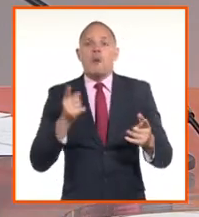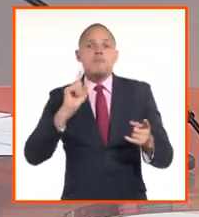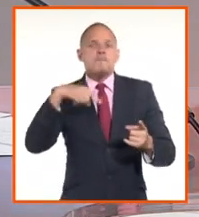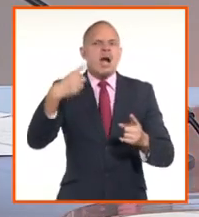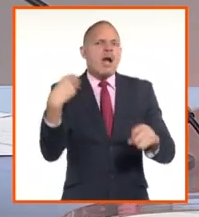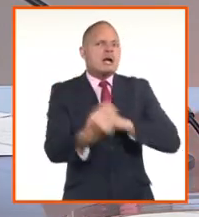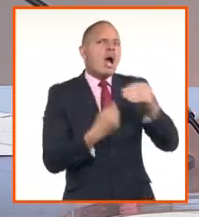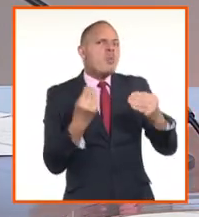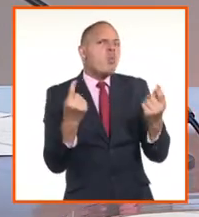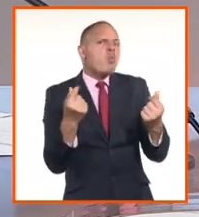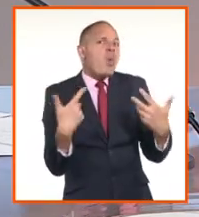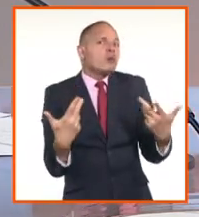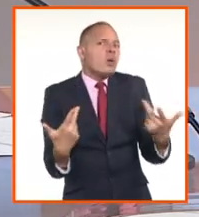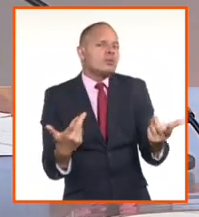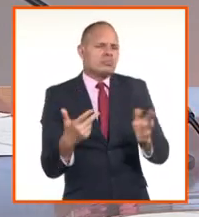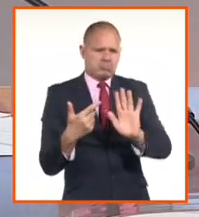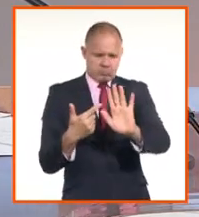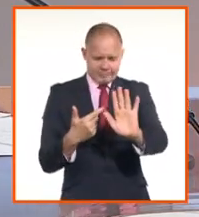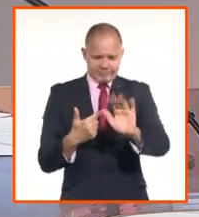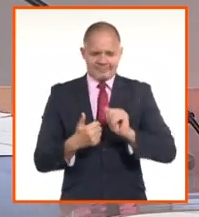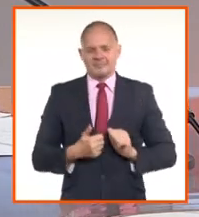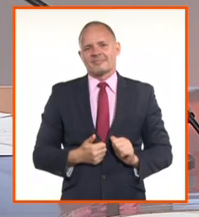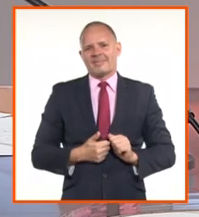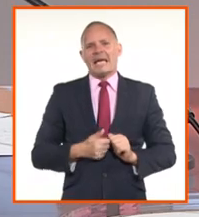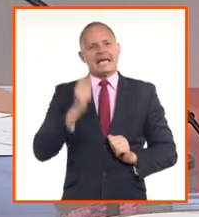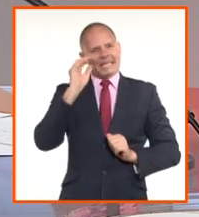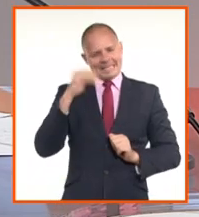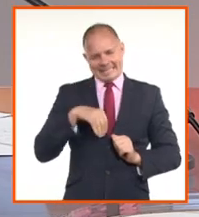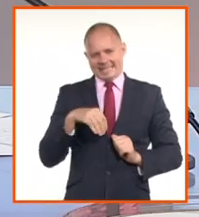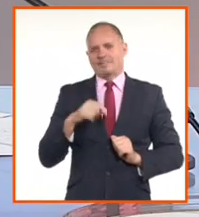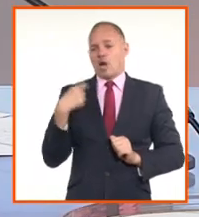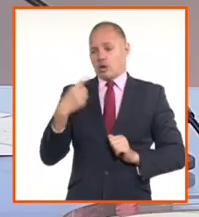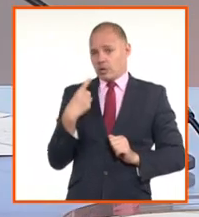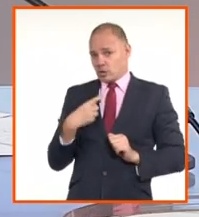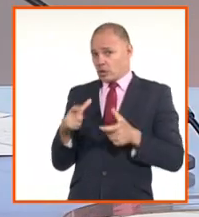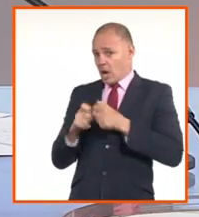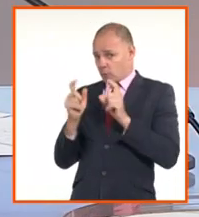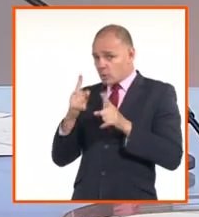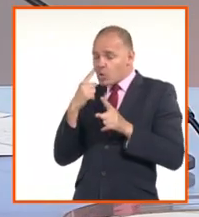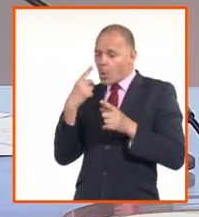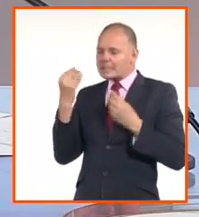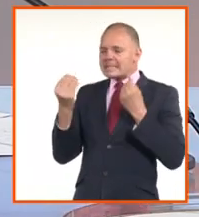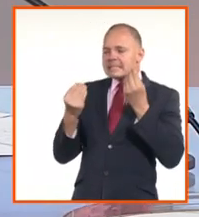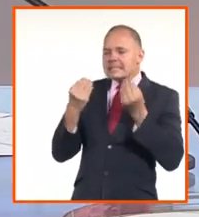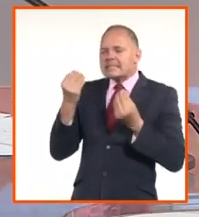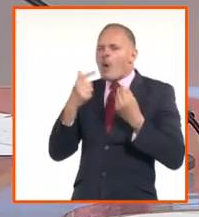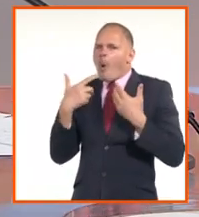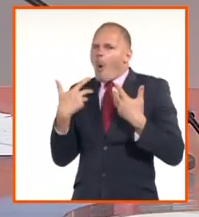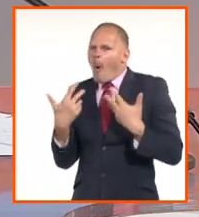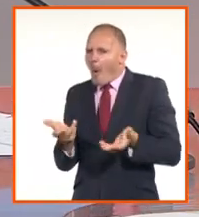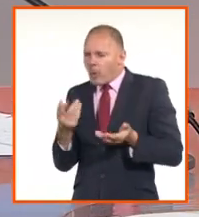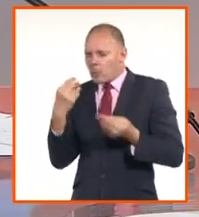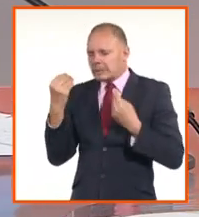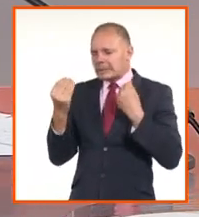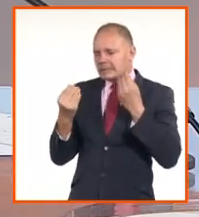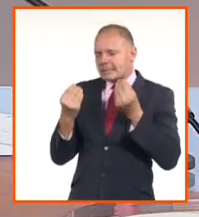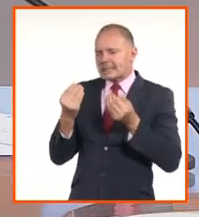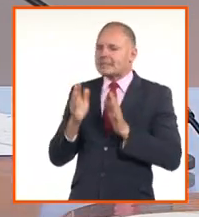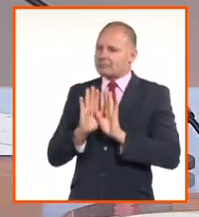moneda que se toma de base para después establecer el resto de los tipos de cambio con el resto de las monedas, es la tasa